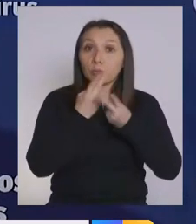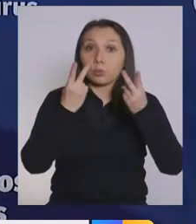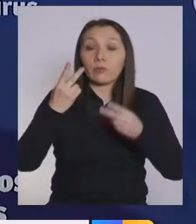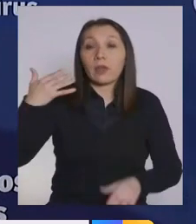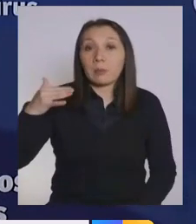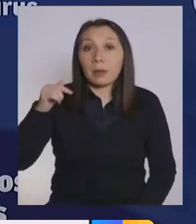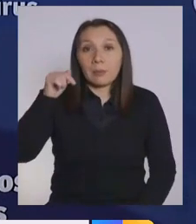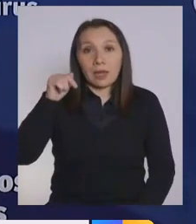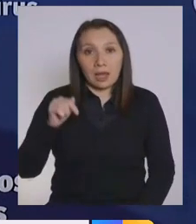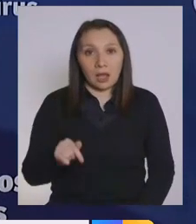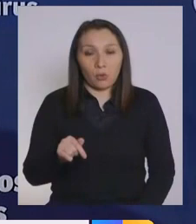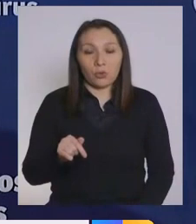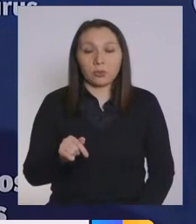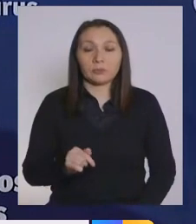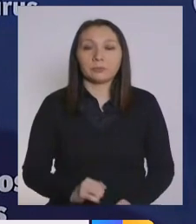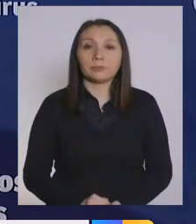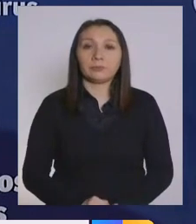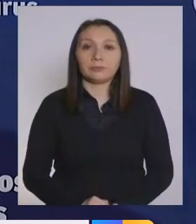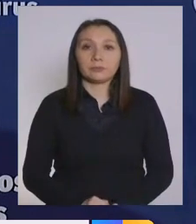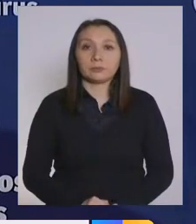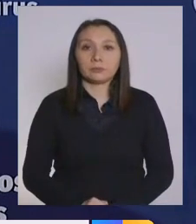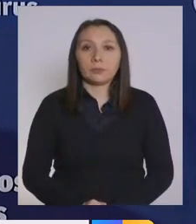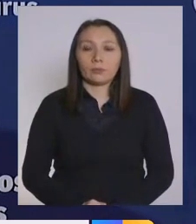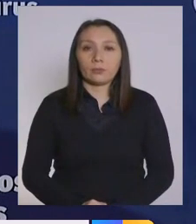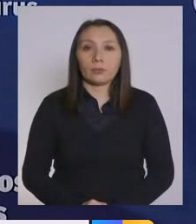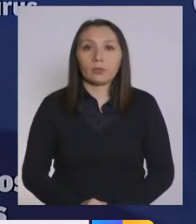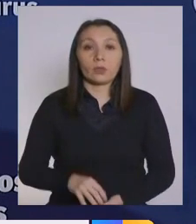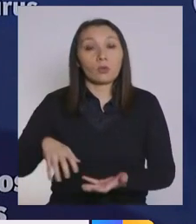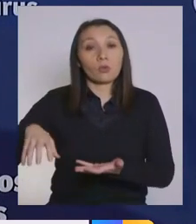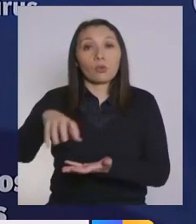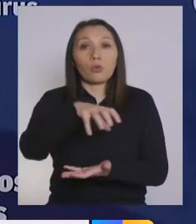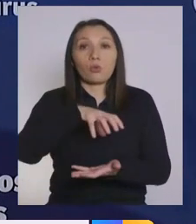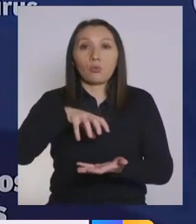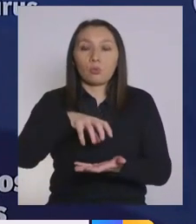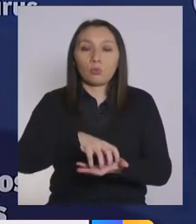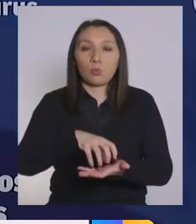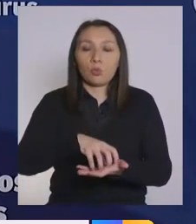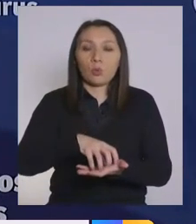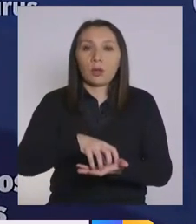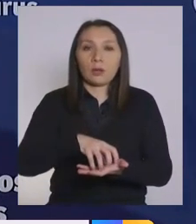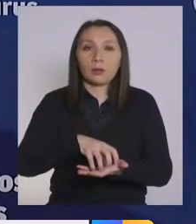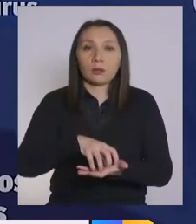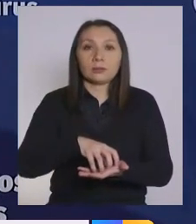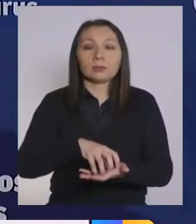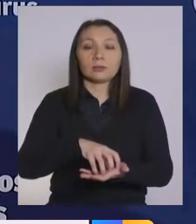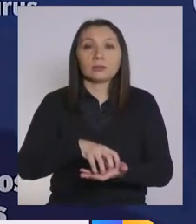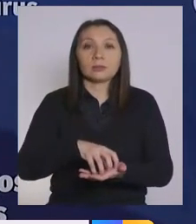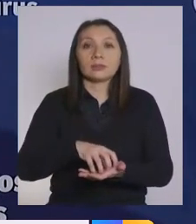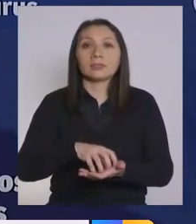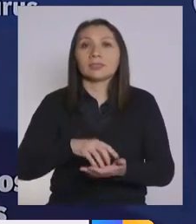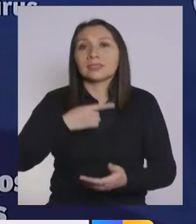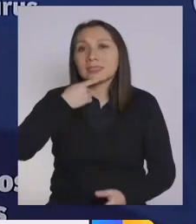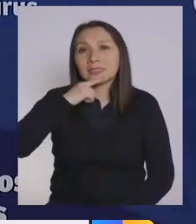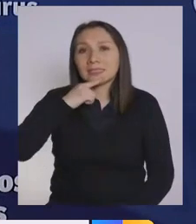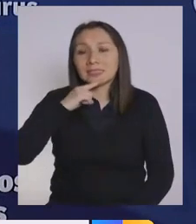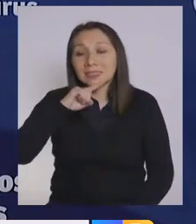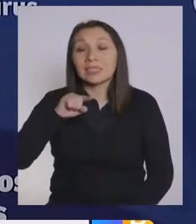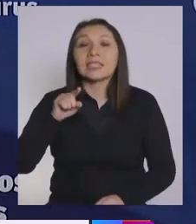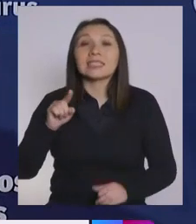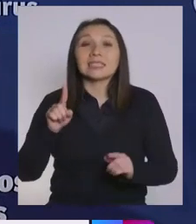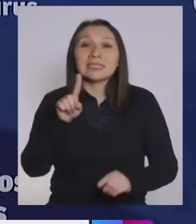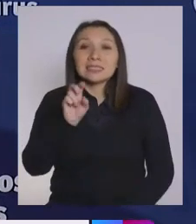importantes para el día de hoy. La comuna de San Vicente de Tahuatahua